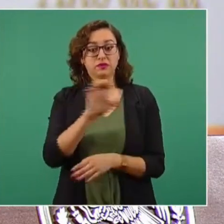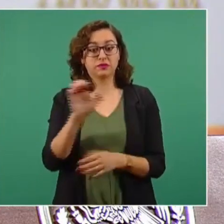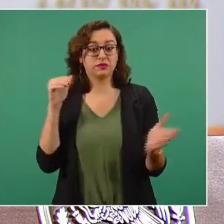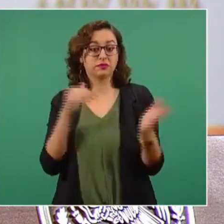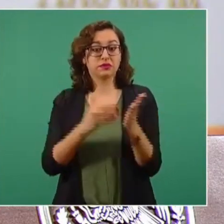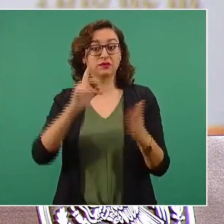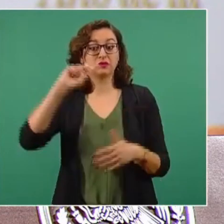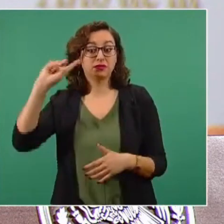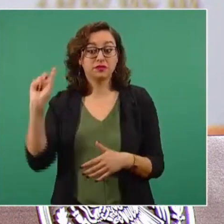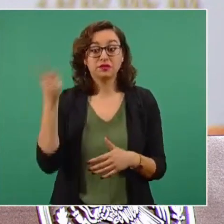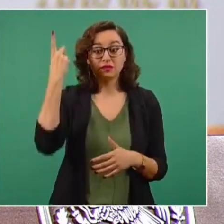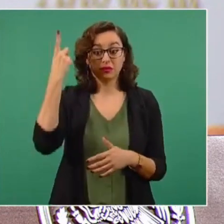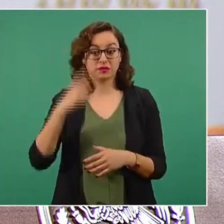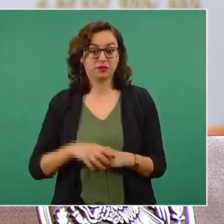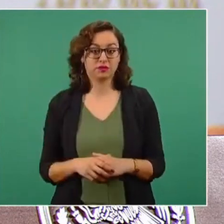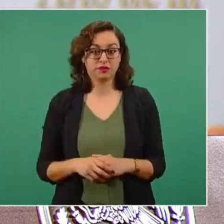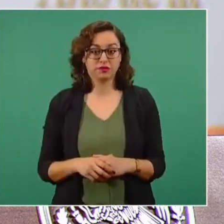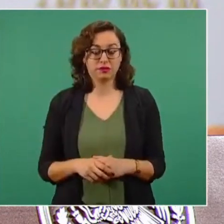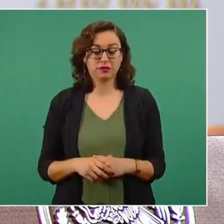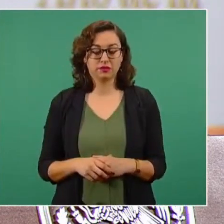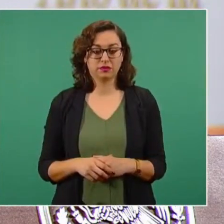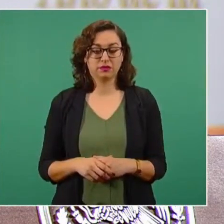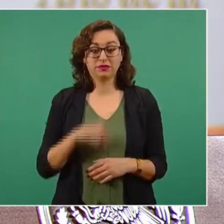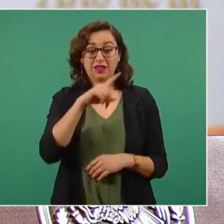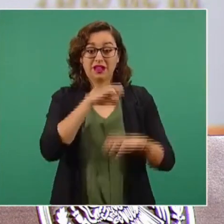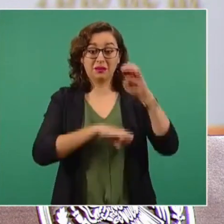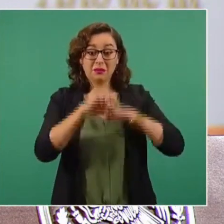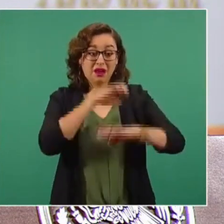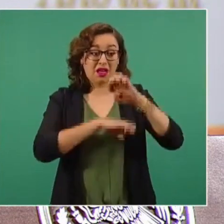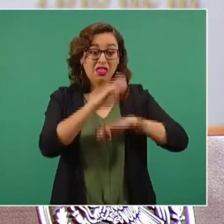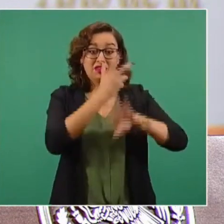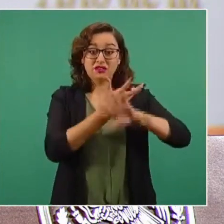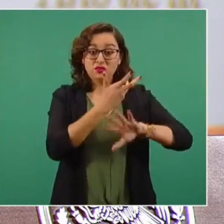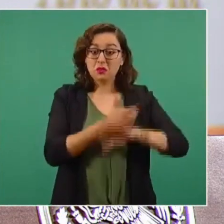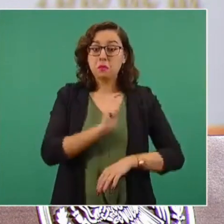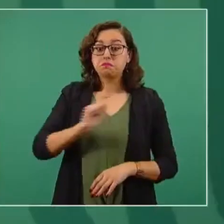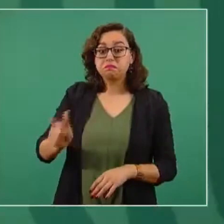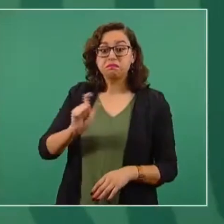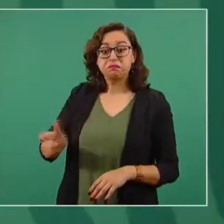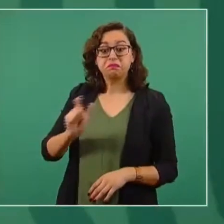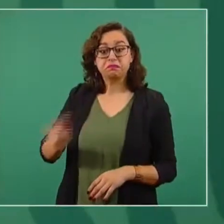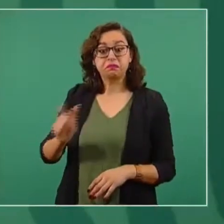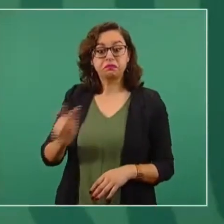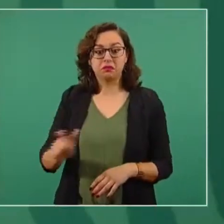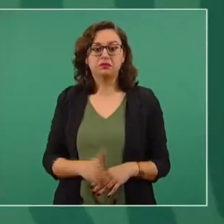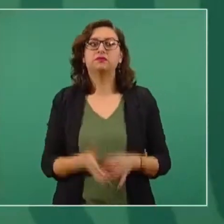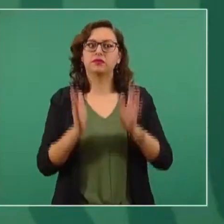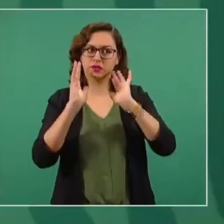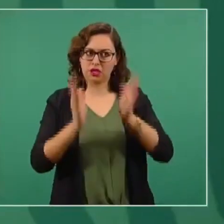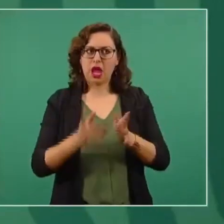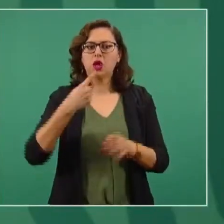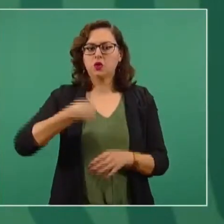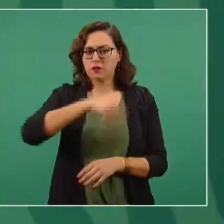dólares de la embajada de Estados Unidos, que ya mandamos una nota